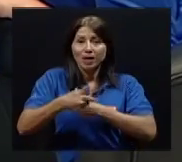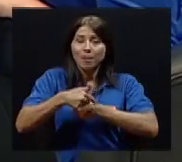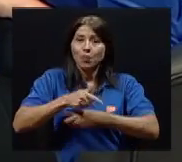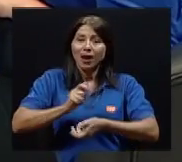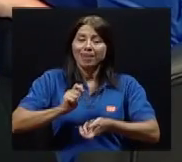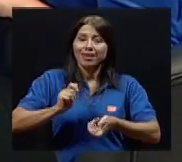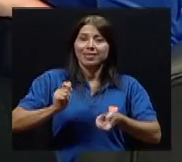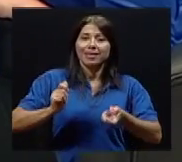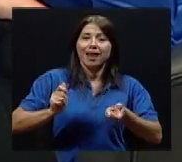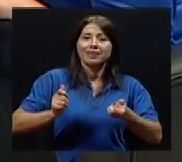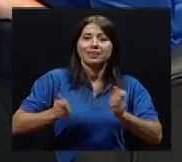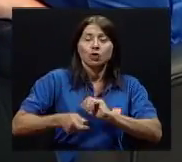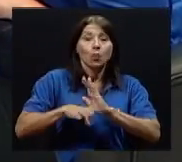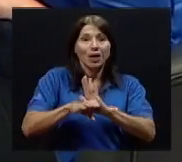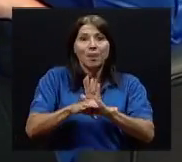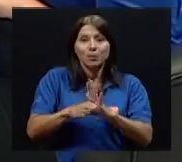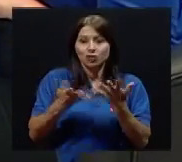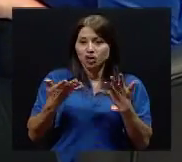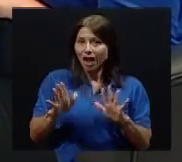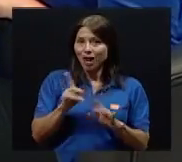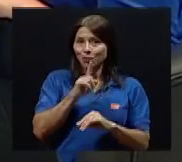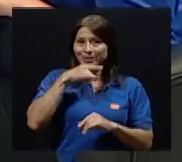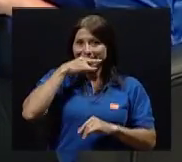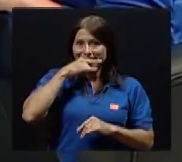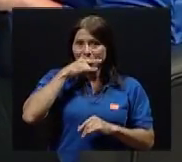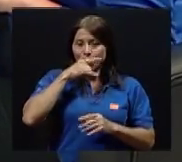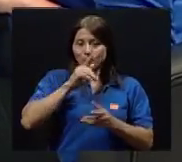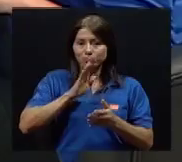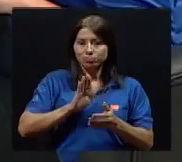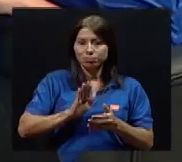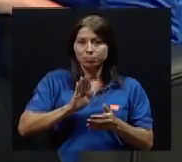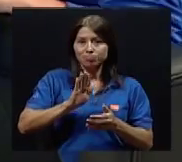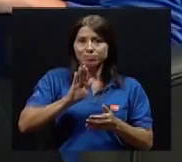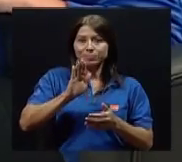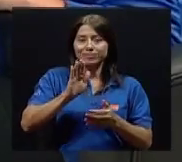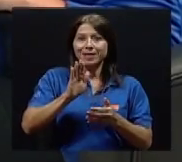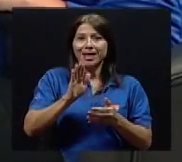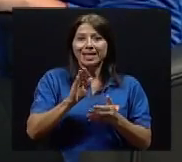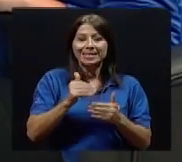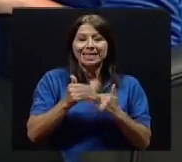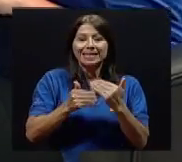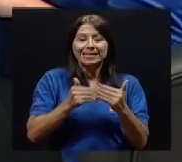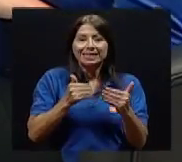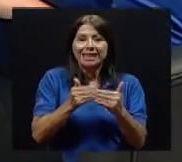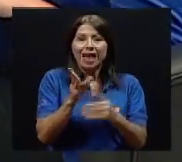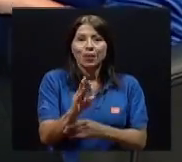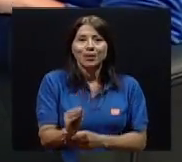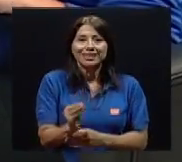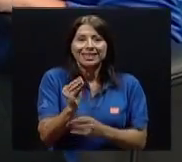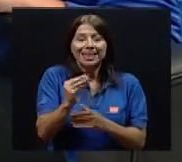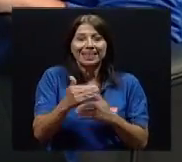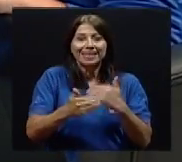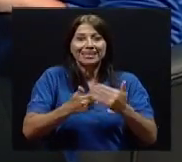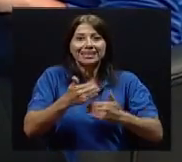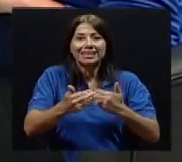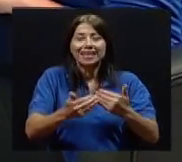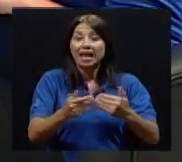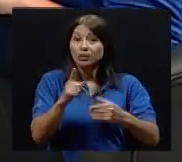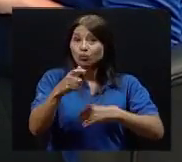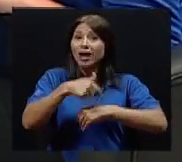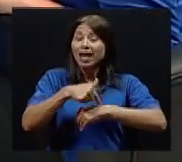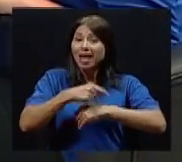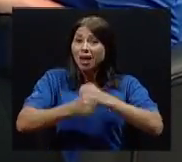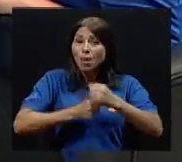ahora, pero muchas veces sucede que estamos en una época de transición. Dejamos de ser niños, somos adolescentes, vamos encaminados hacia la juventud.